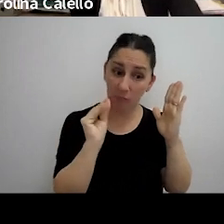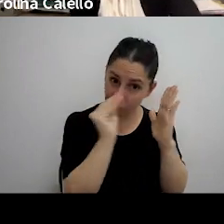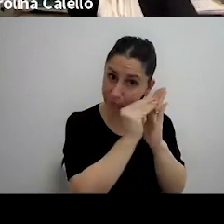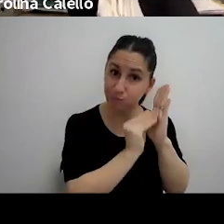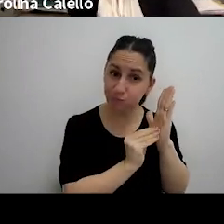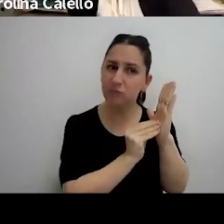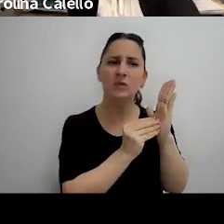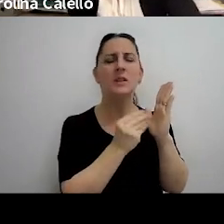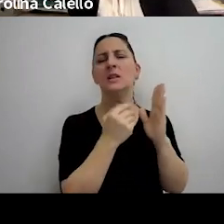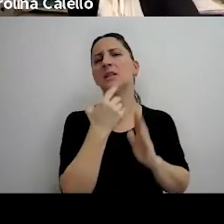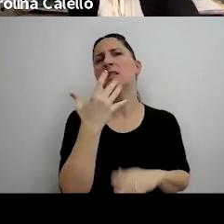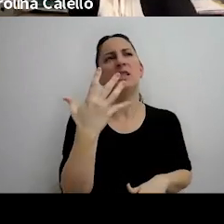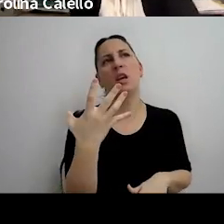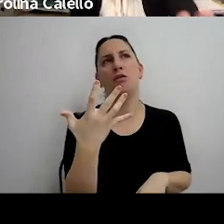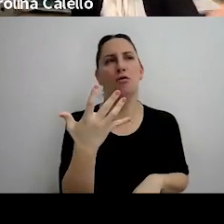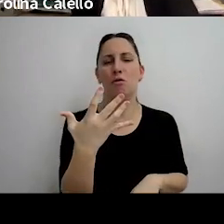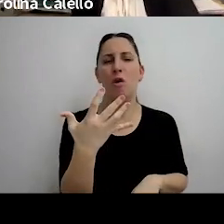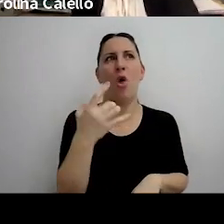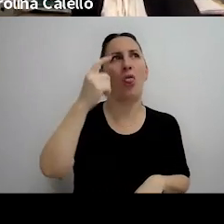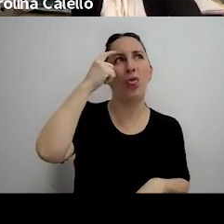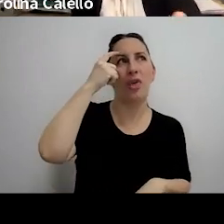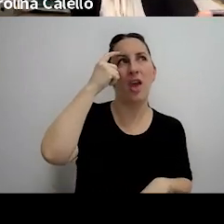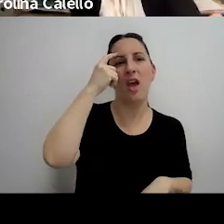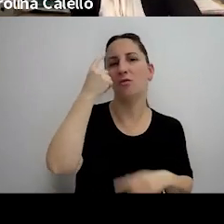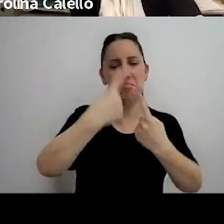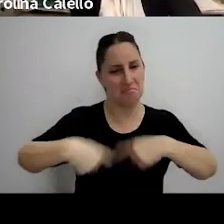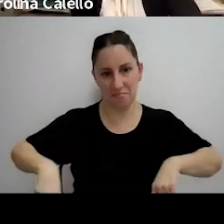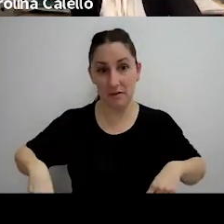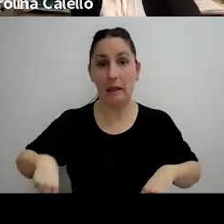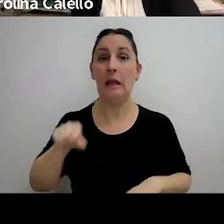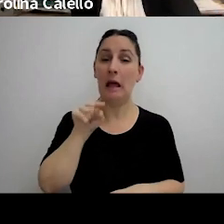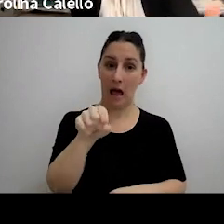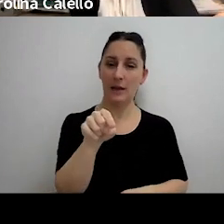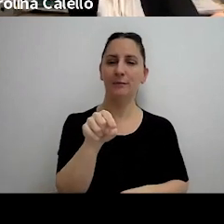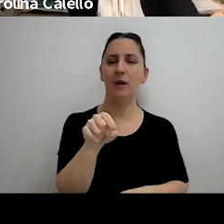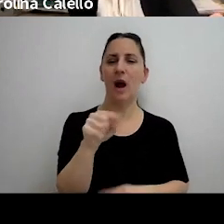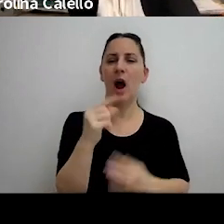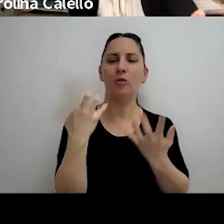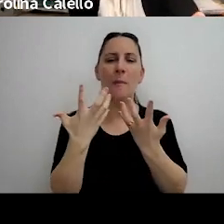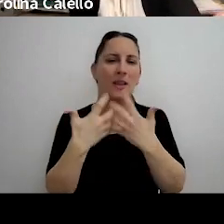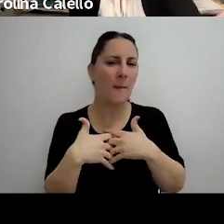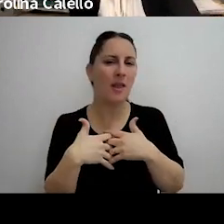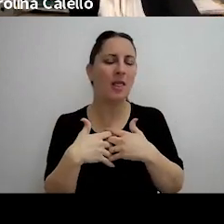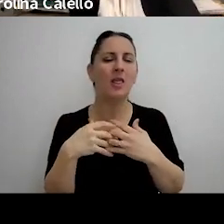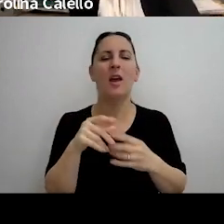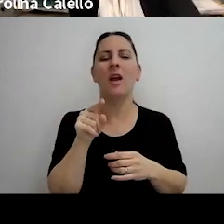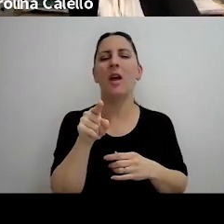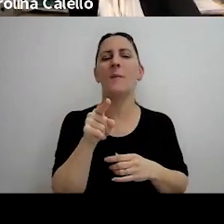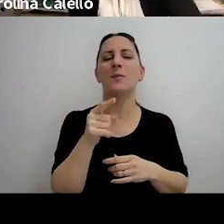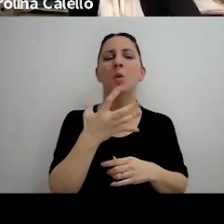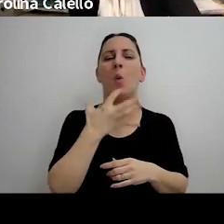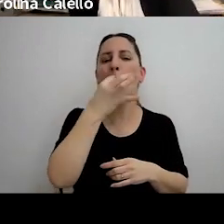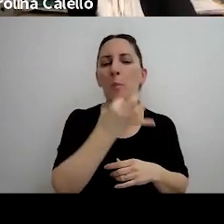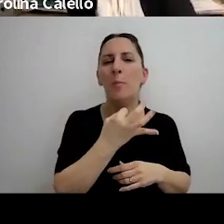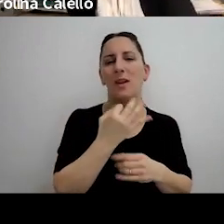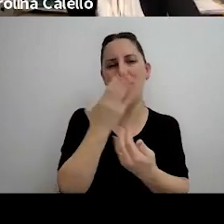constataron cinco piezas o lo que fuera eso va a ser de hechos cumplidos ante el